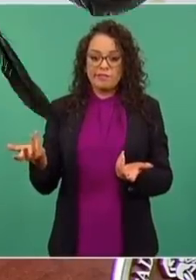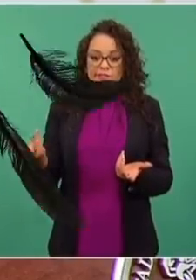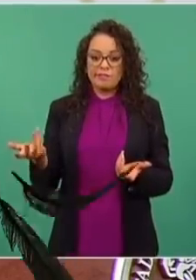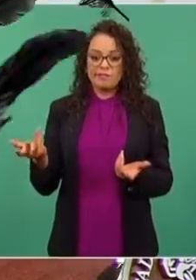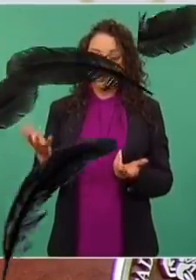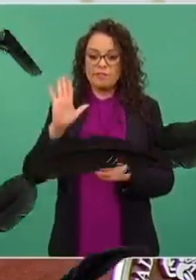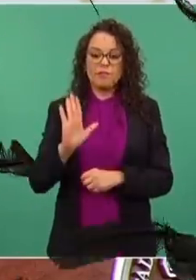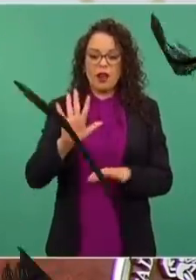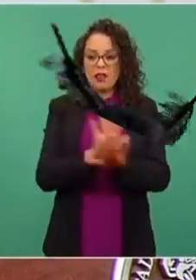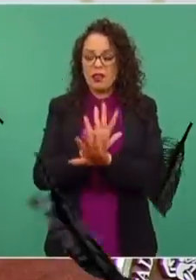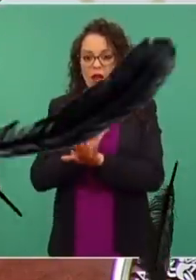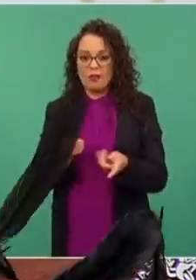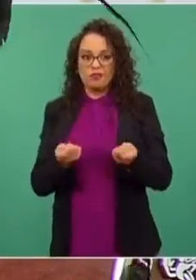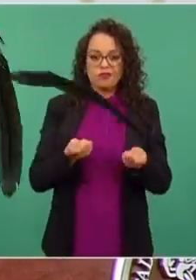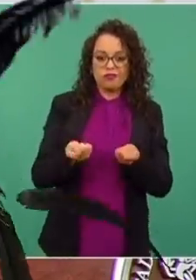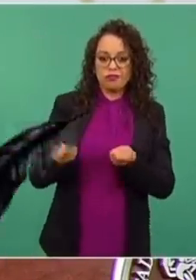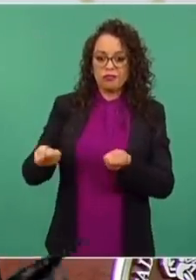sopilotes.